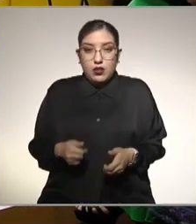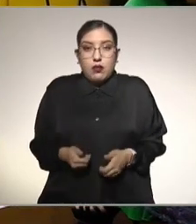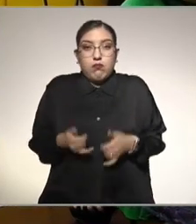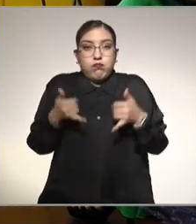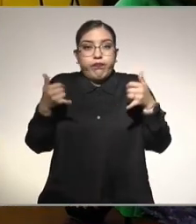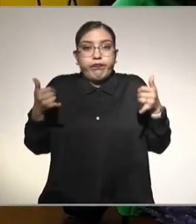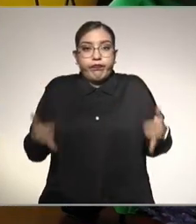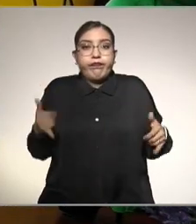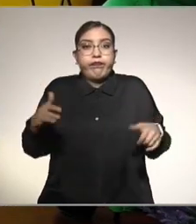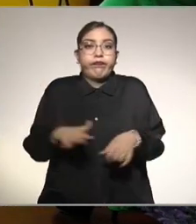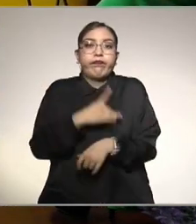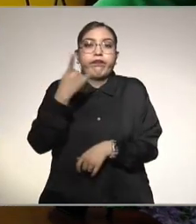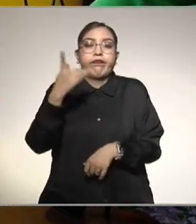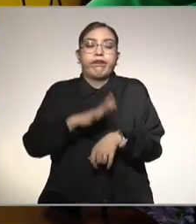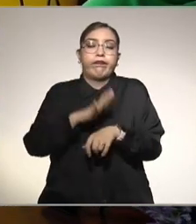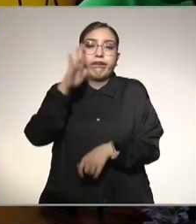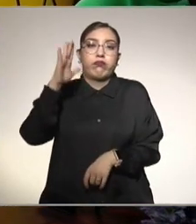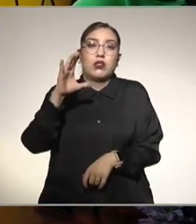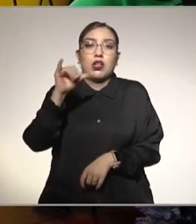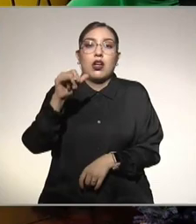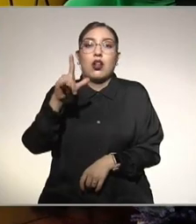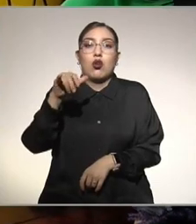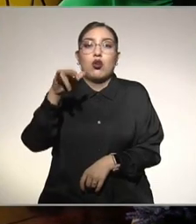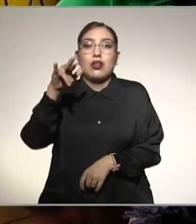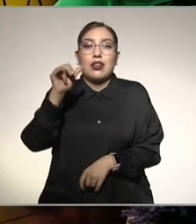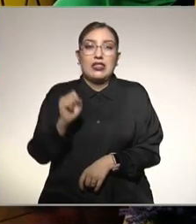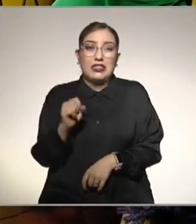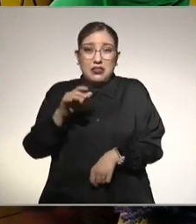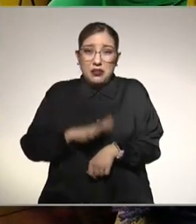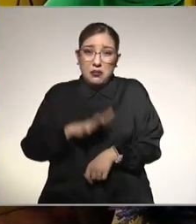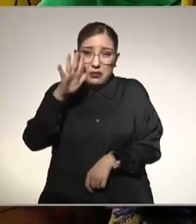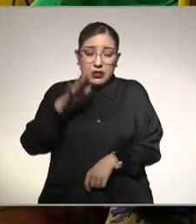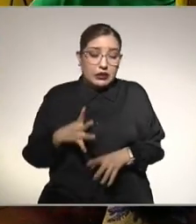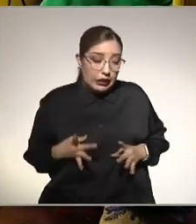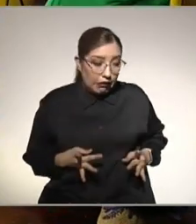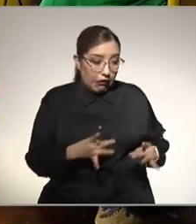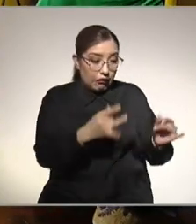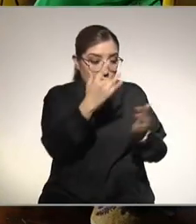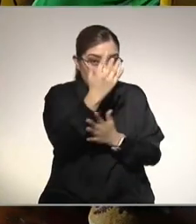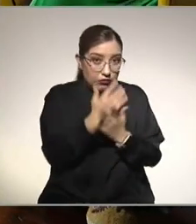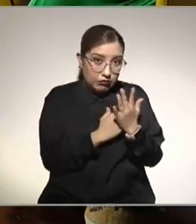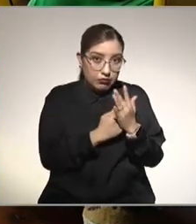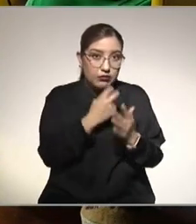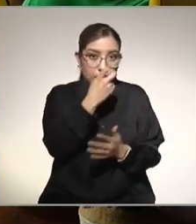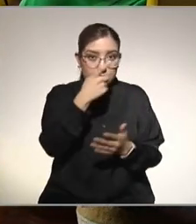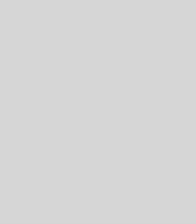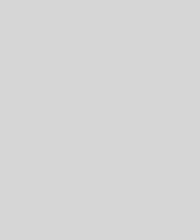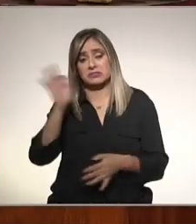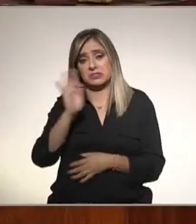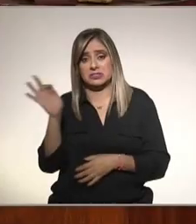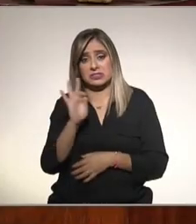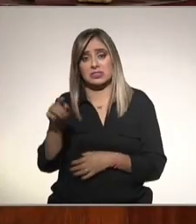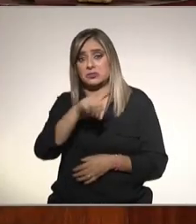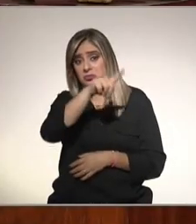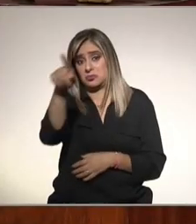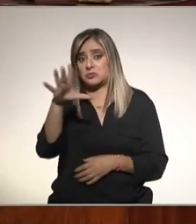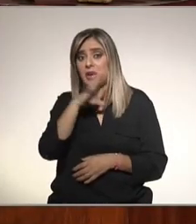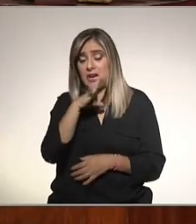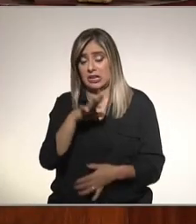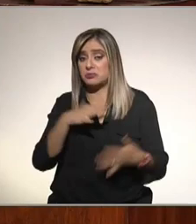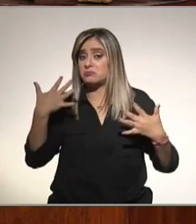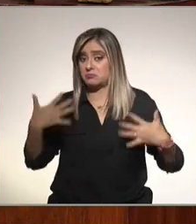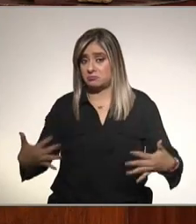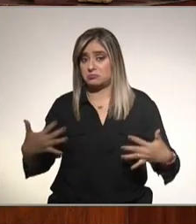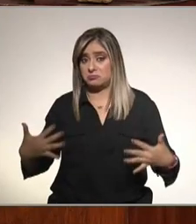de calorías cuando la gente consume de más y gasta de menos se almacena la grasa sobrepeso